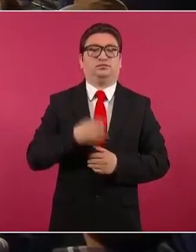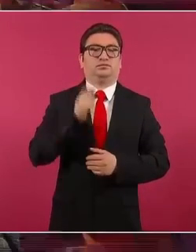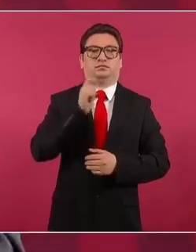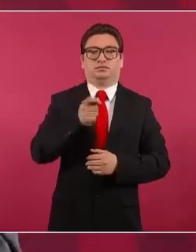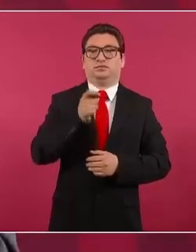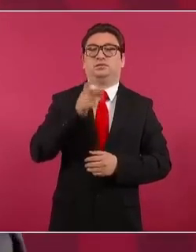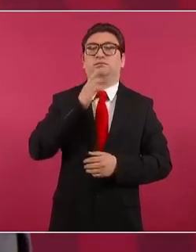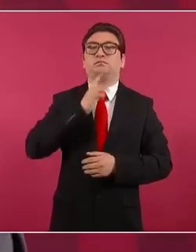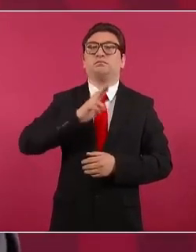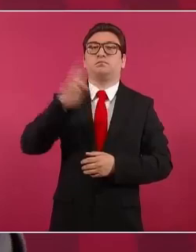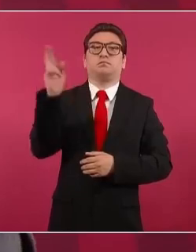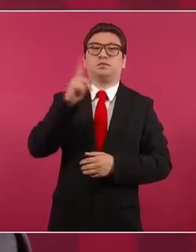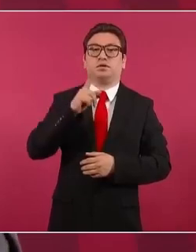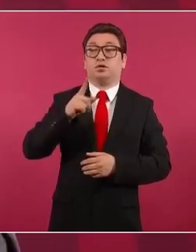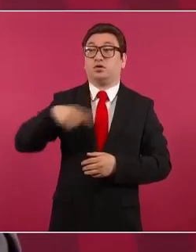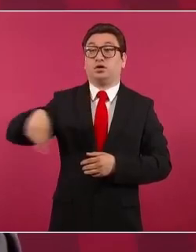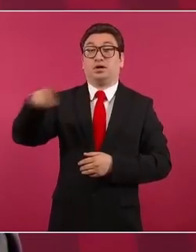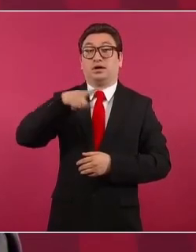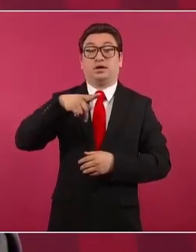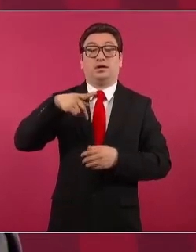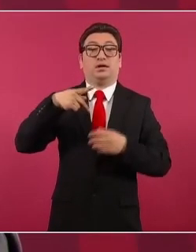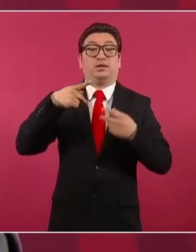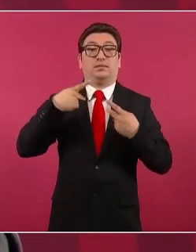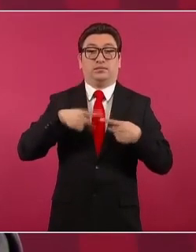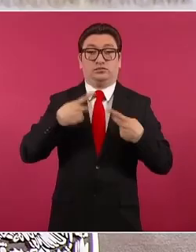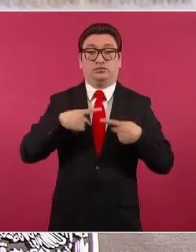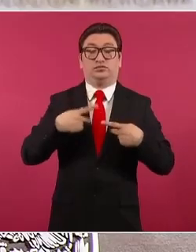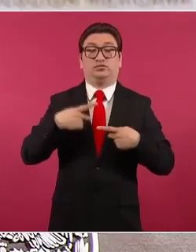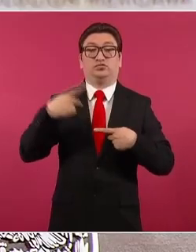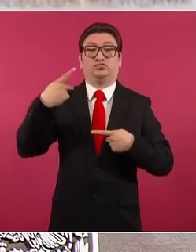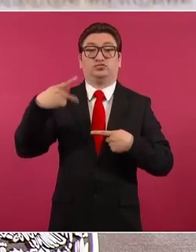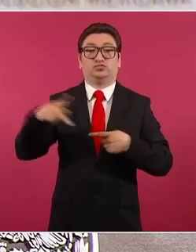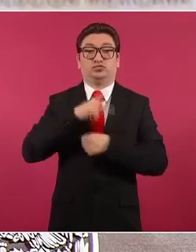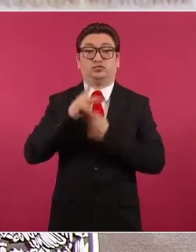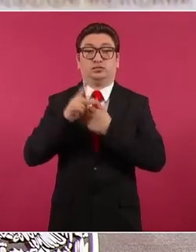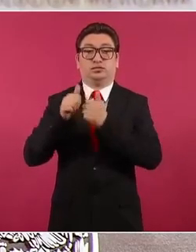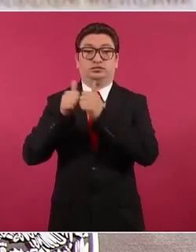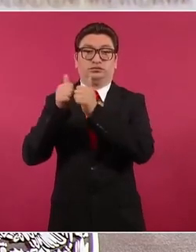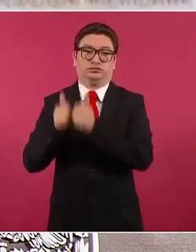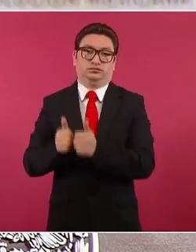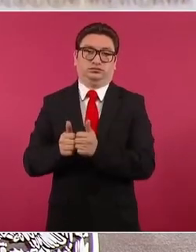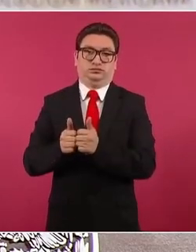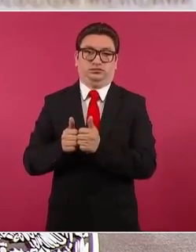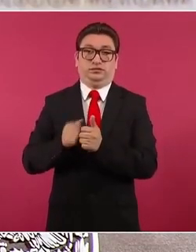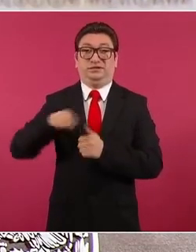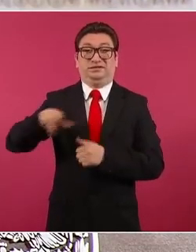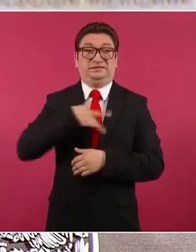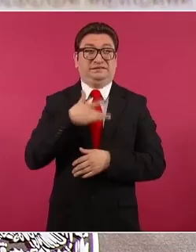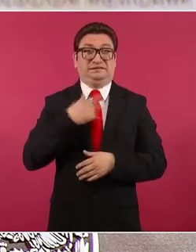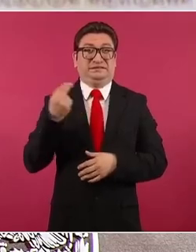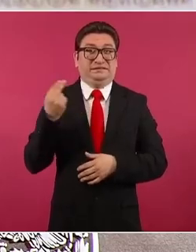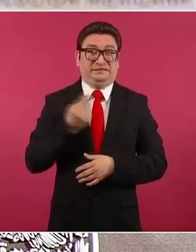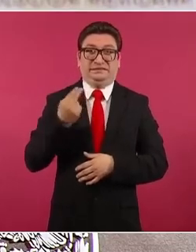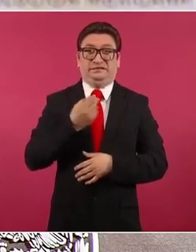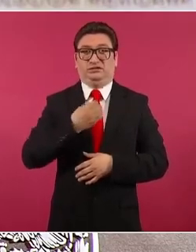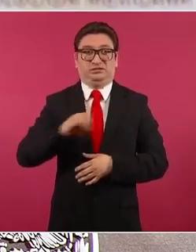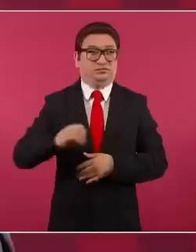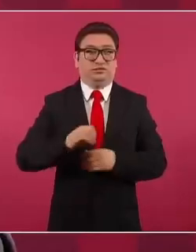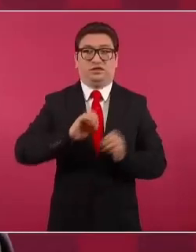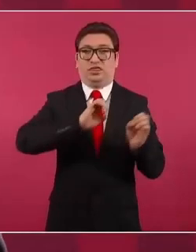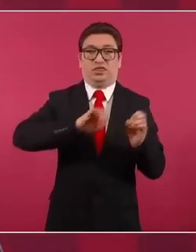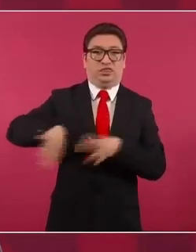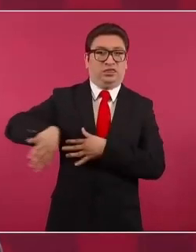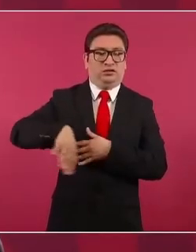nadie se vea obligado a abandonar sus